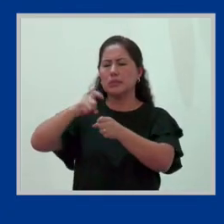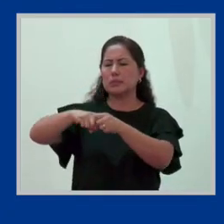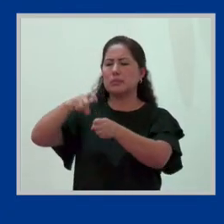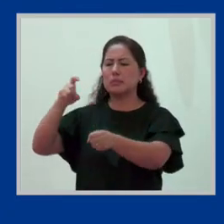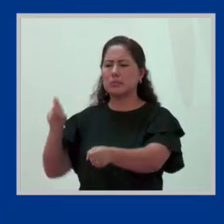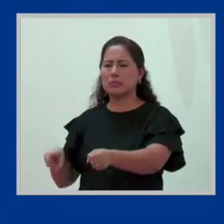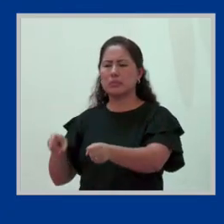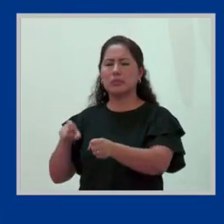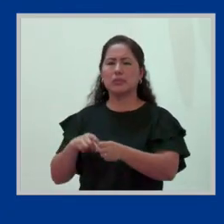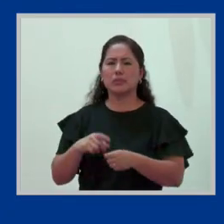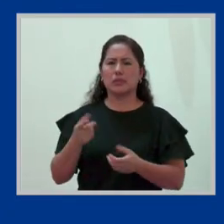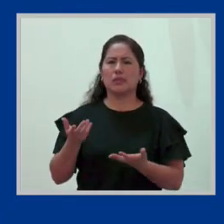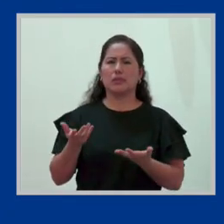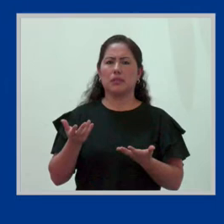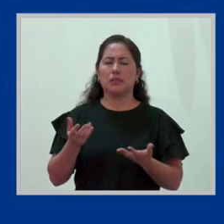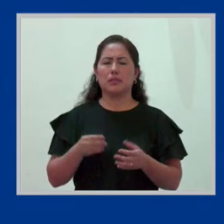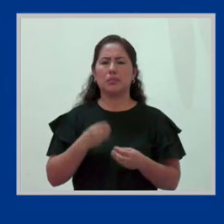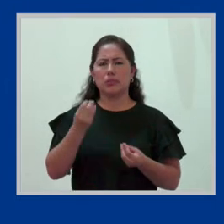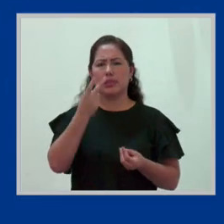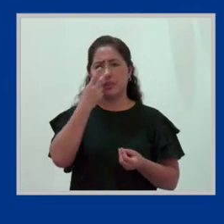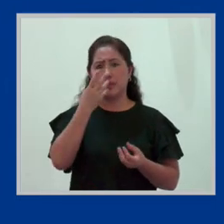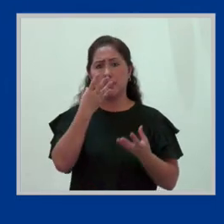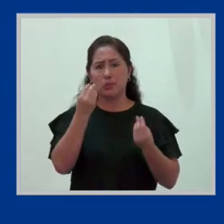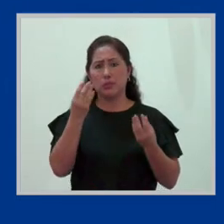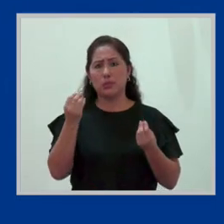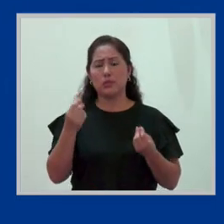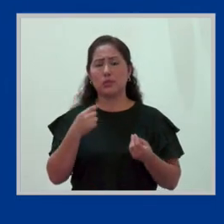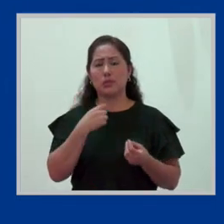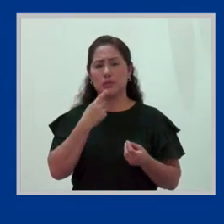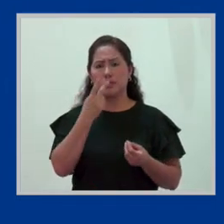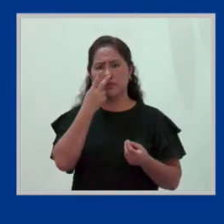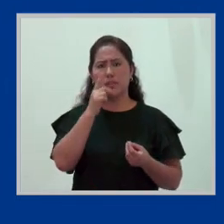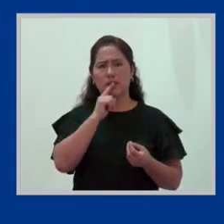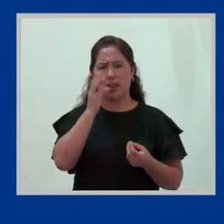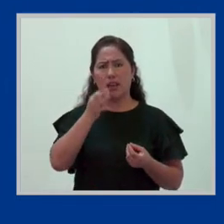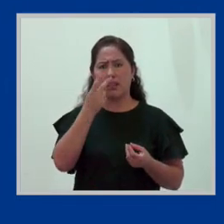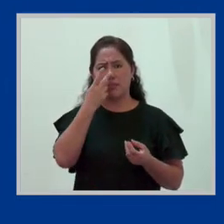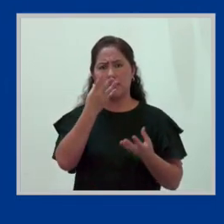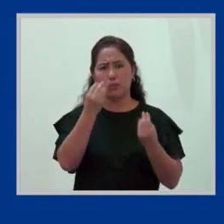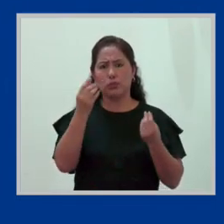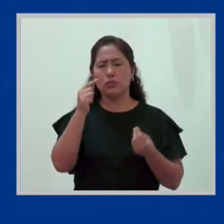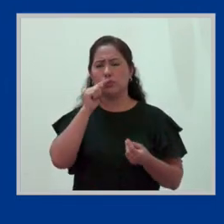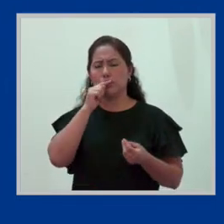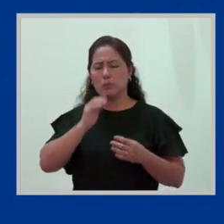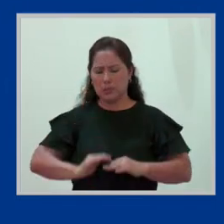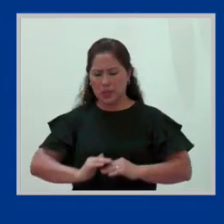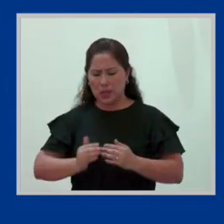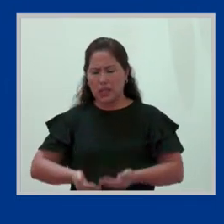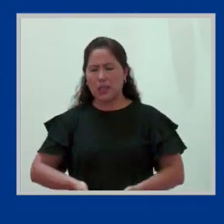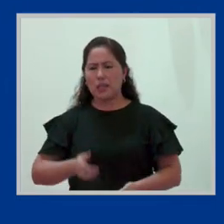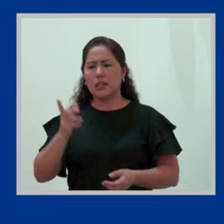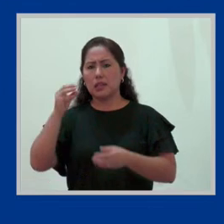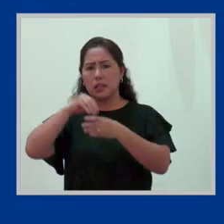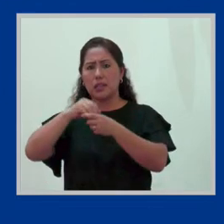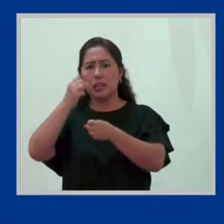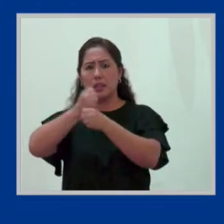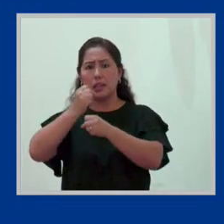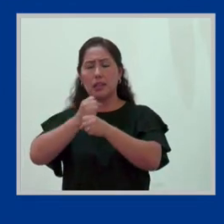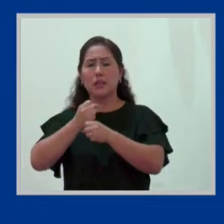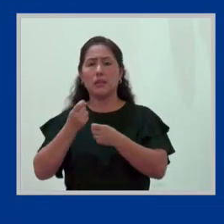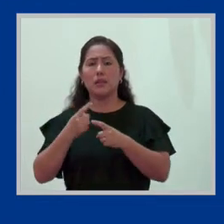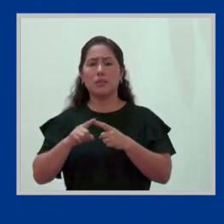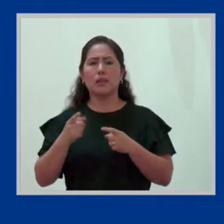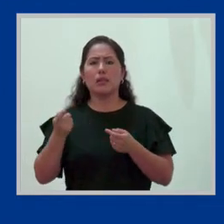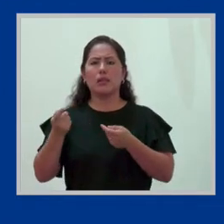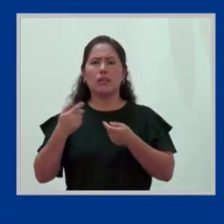trabajadora. Digo sesgos porque algunos me dirán, pero es real, ¿no? Es real que una mujer gestante tiene controles